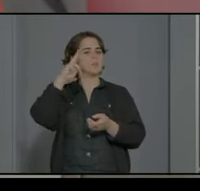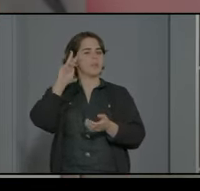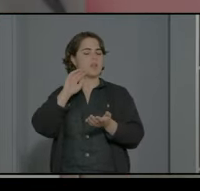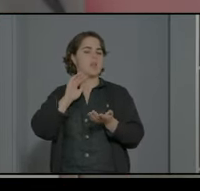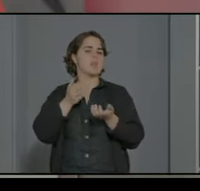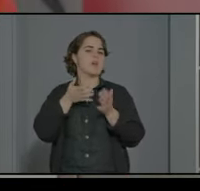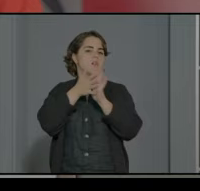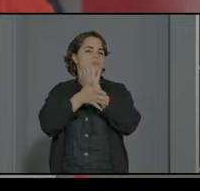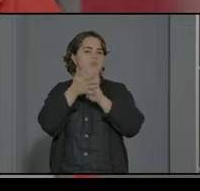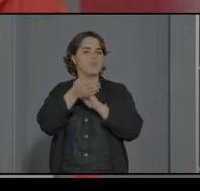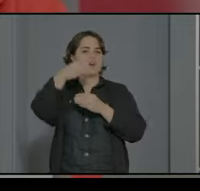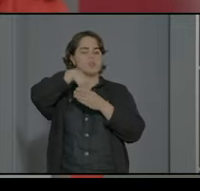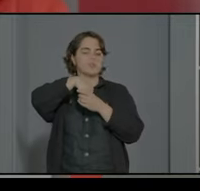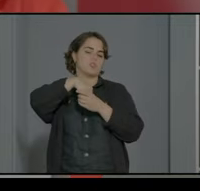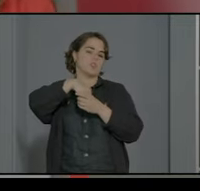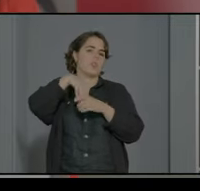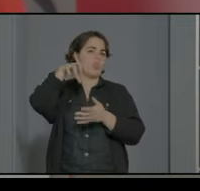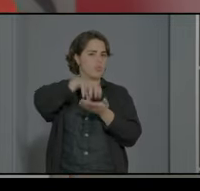real que vivimos en nuestro centro